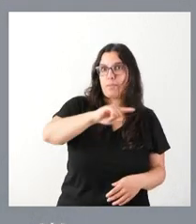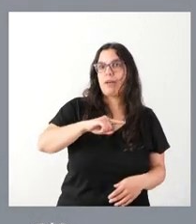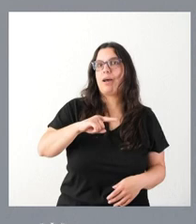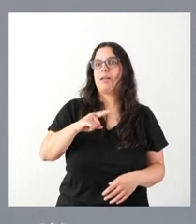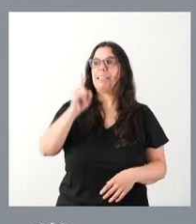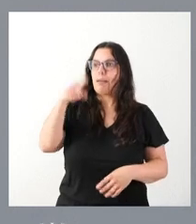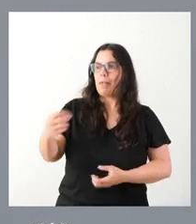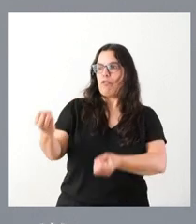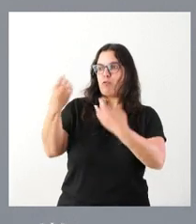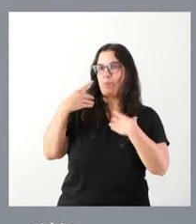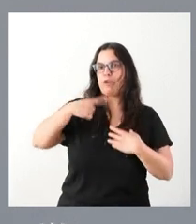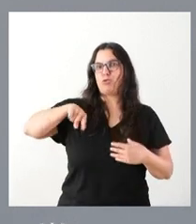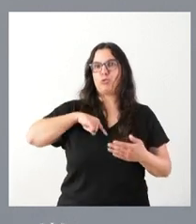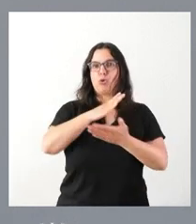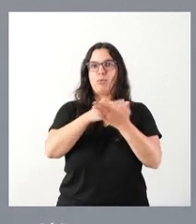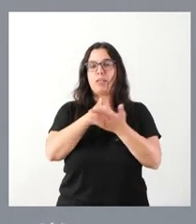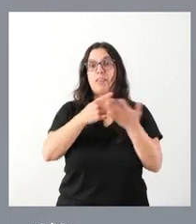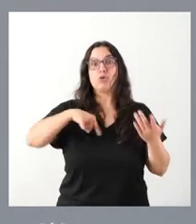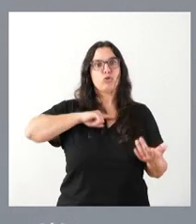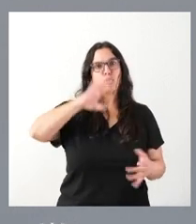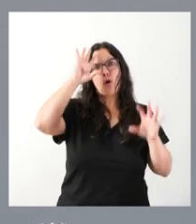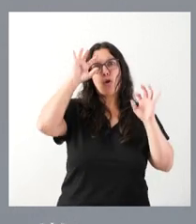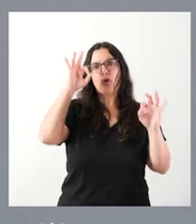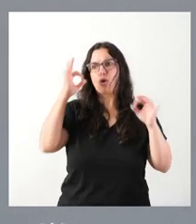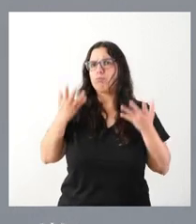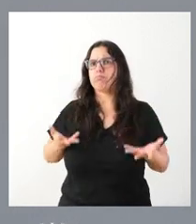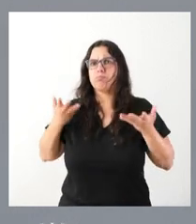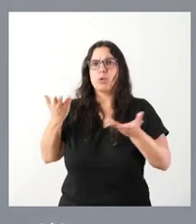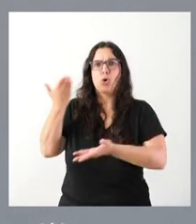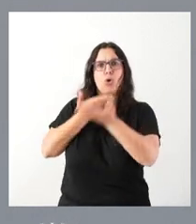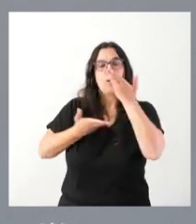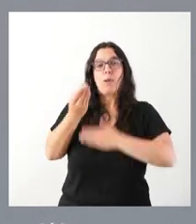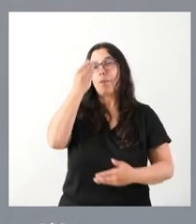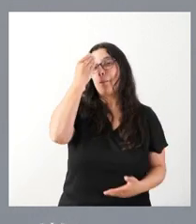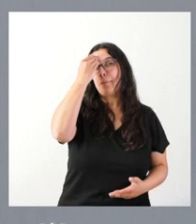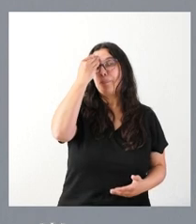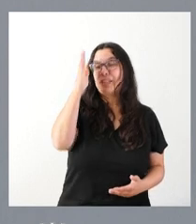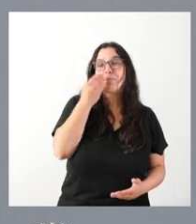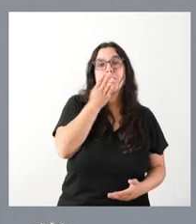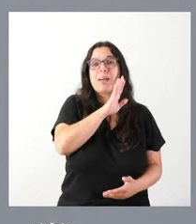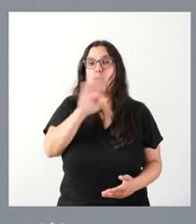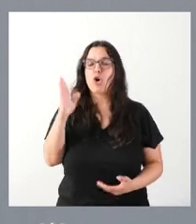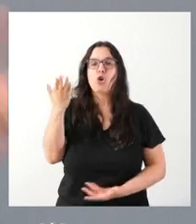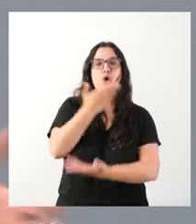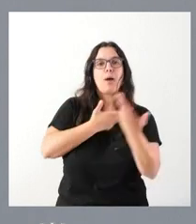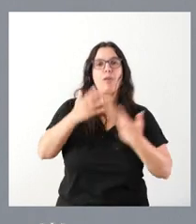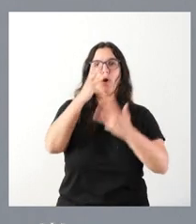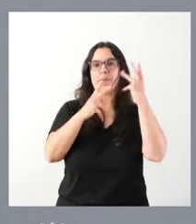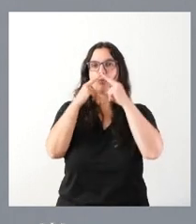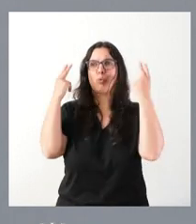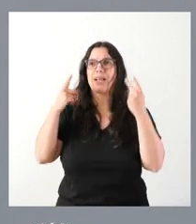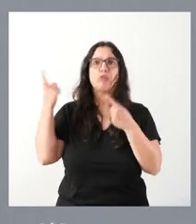las comunidades autónomas. Nosotros, por supuesto, que estamos dispuestos a colaborar. Creemos que la mejor vía es la colaboración de todas las administraciones, entre